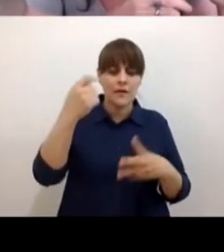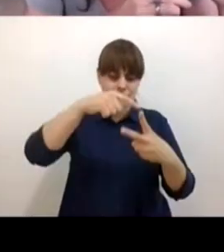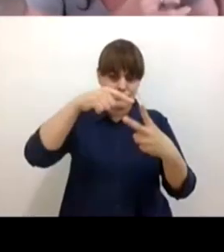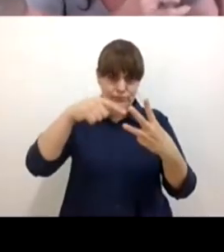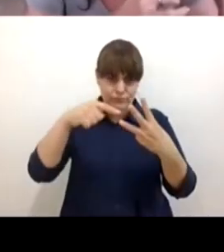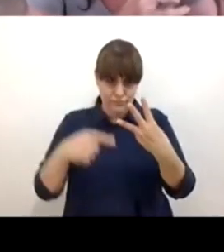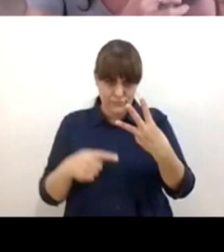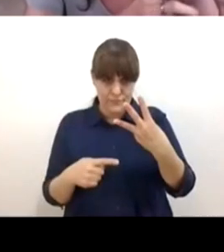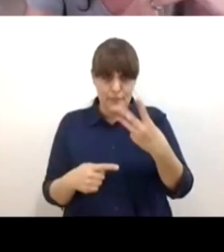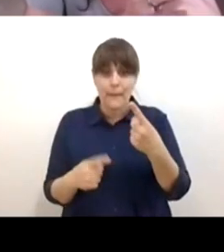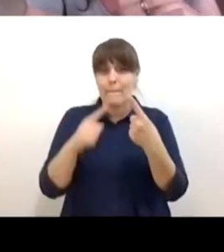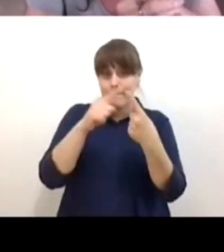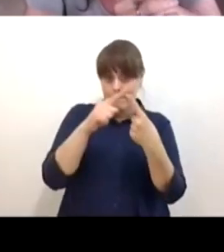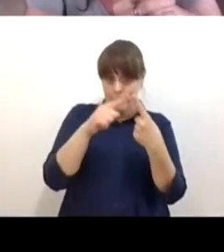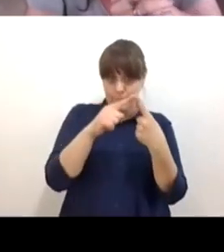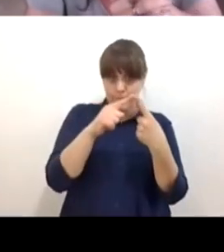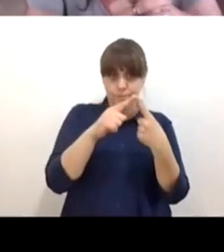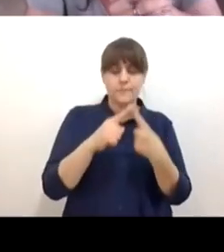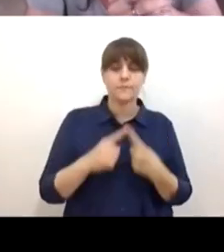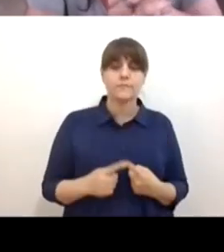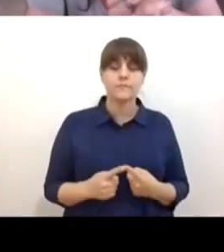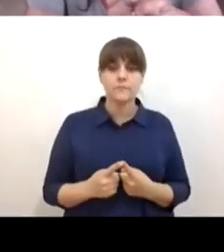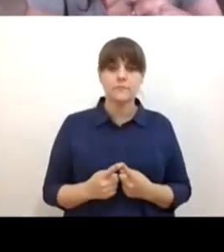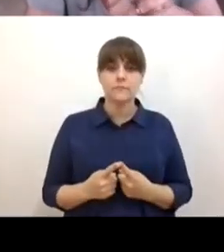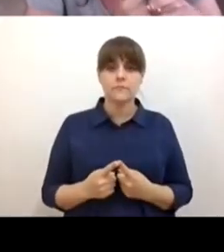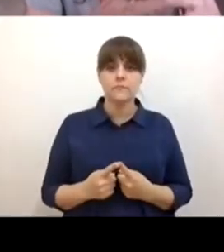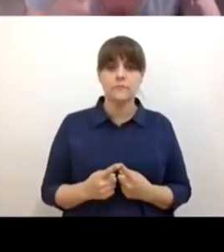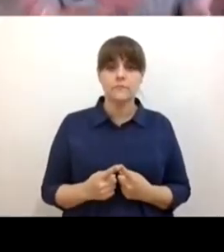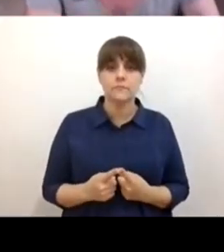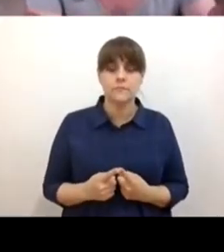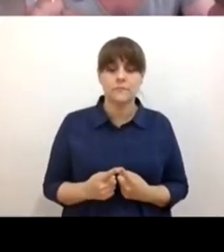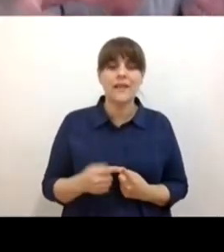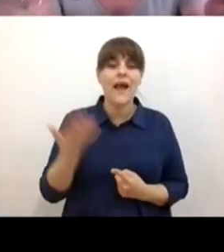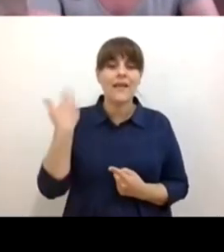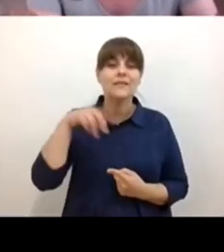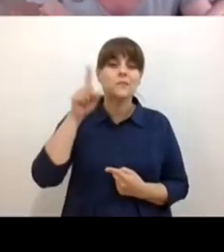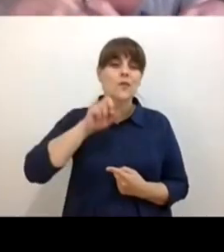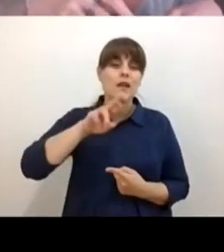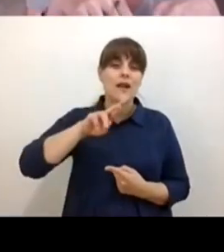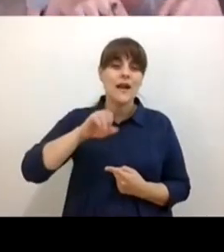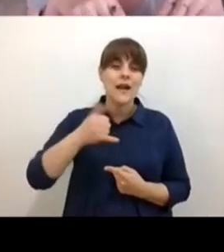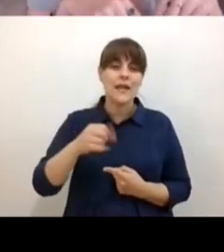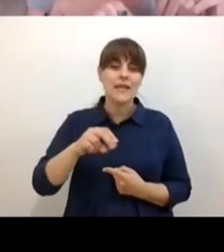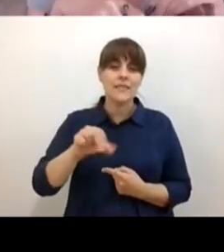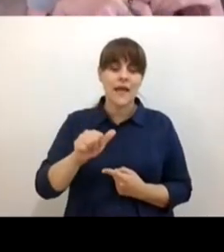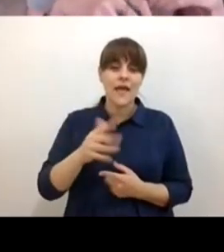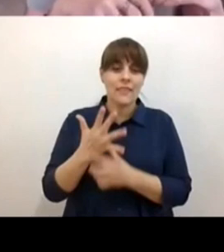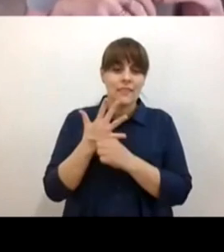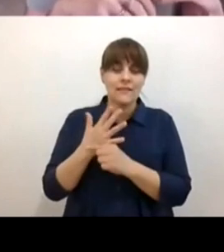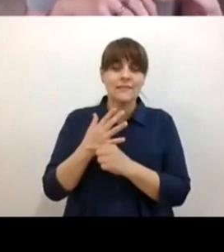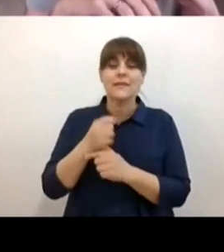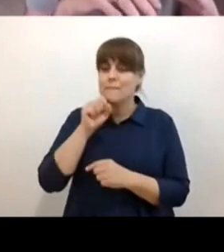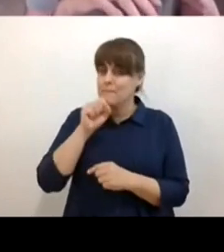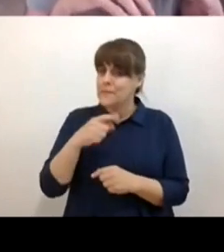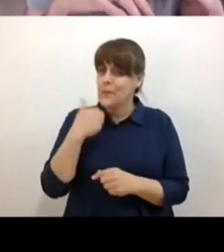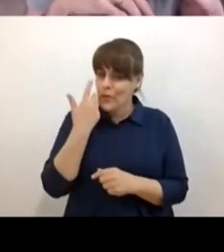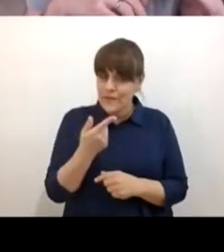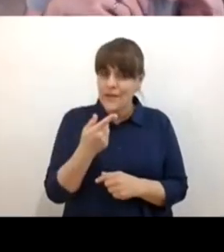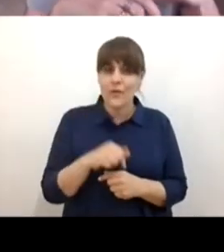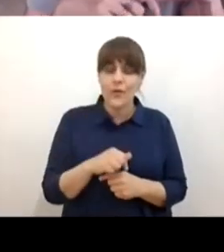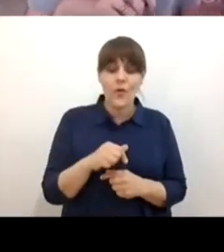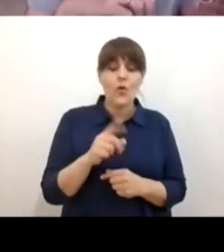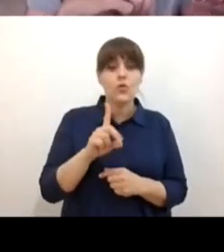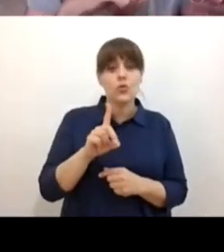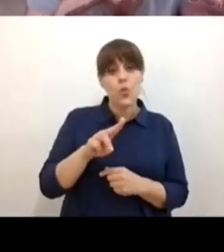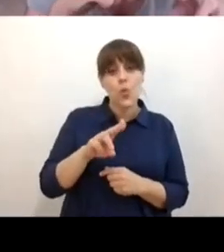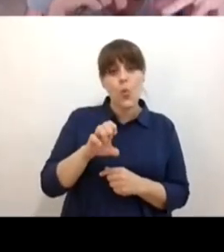la primera lo dijo Reina pero me gustaría como hacer hincapié en eso ¿no? en que el duelo es un proceso que